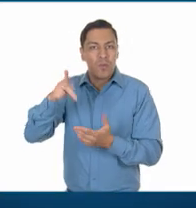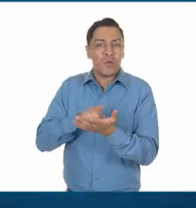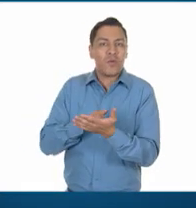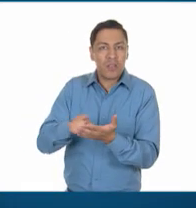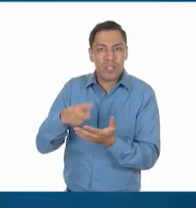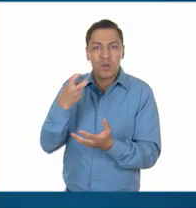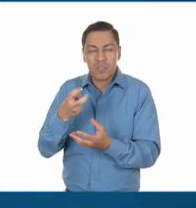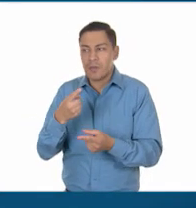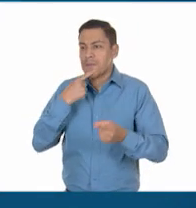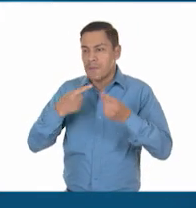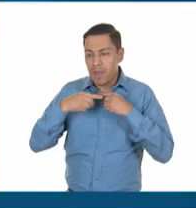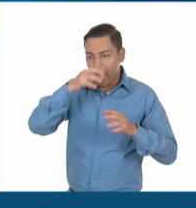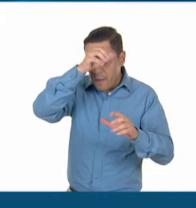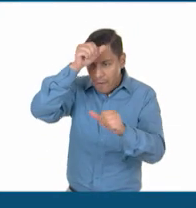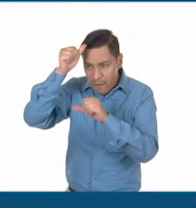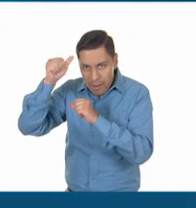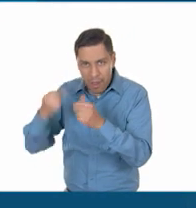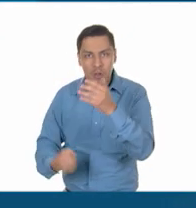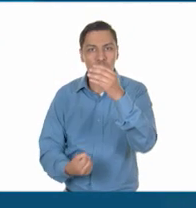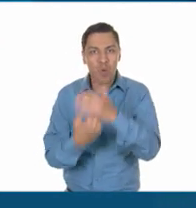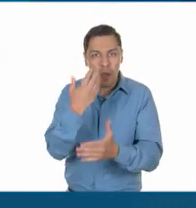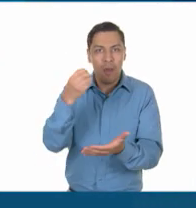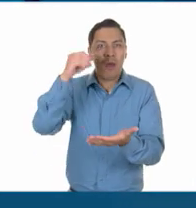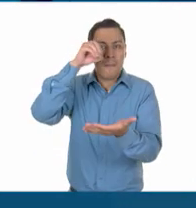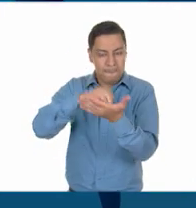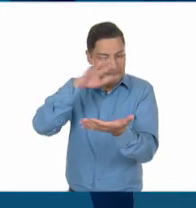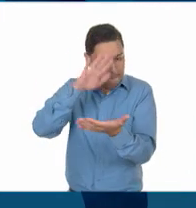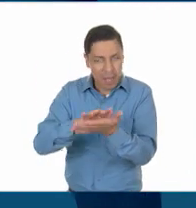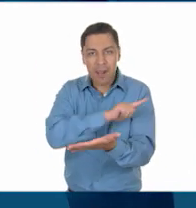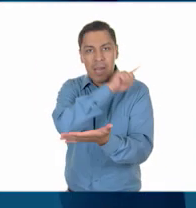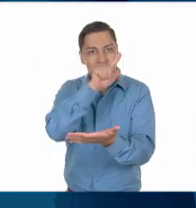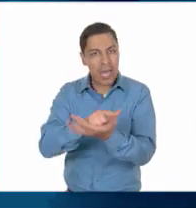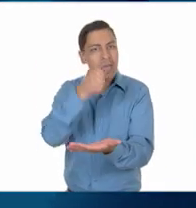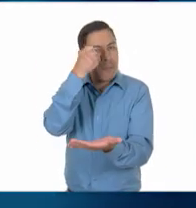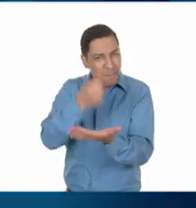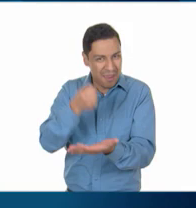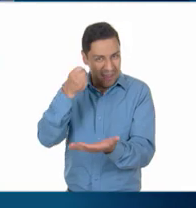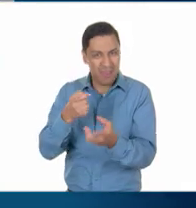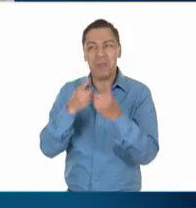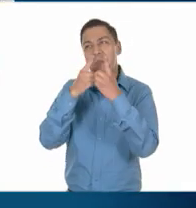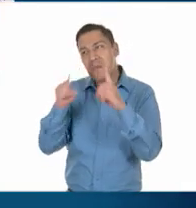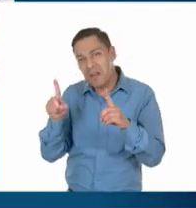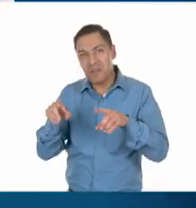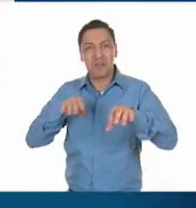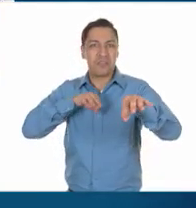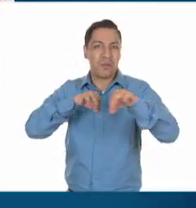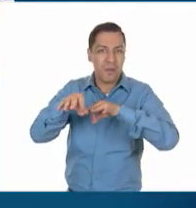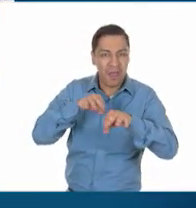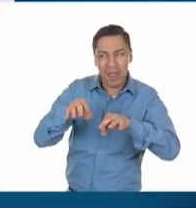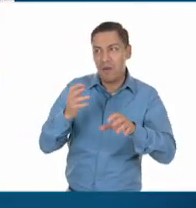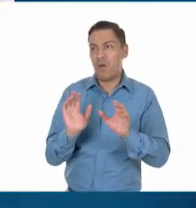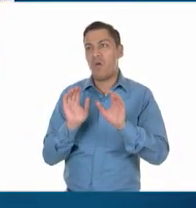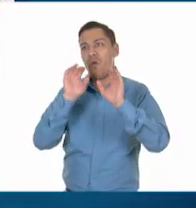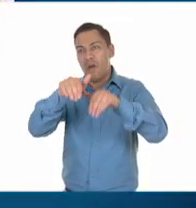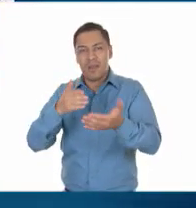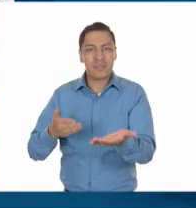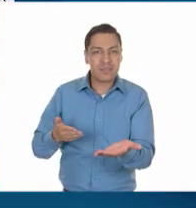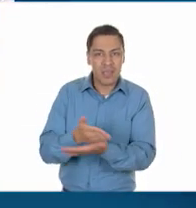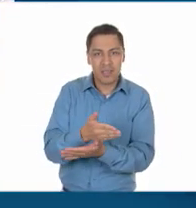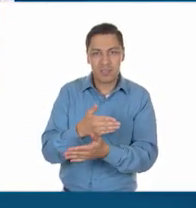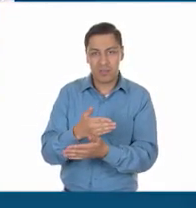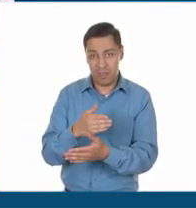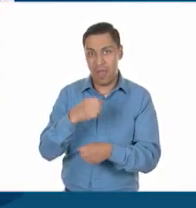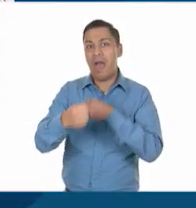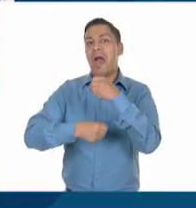como, por ejemplo, el acceso a la educación, al empleo y también el divorcio. El siguiente año, en